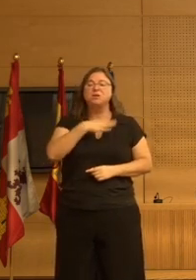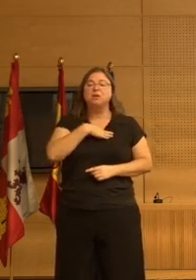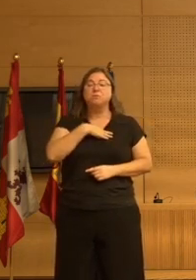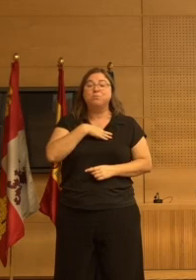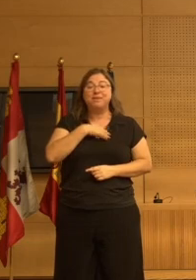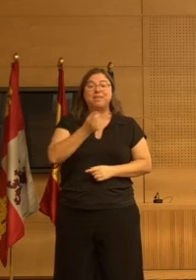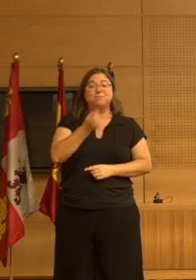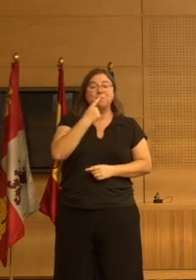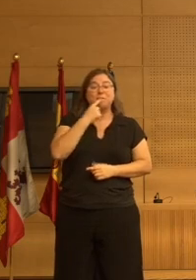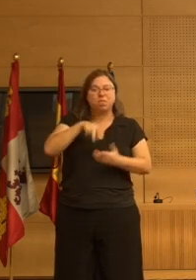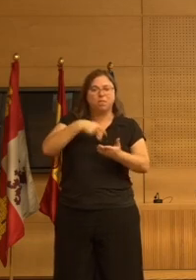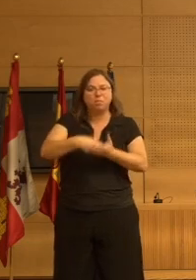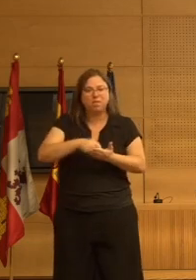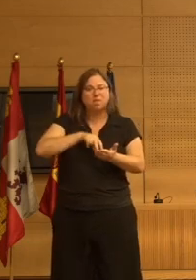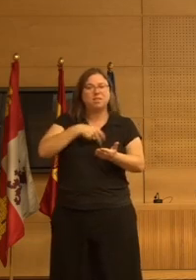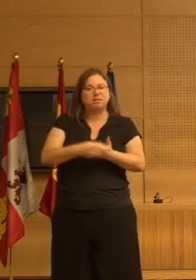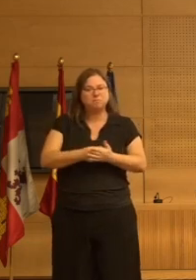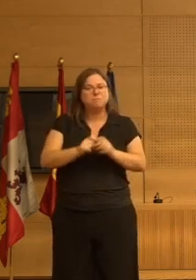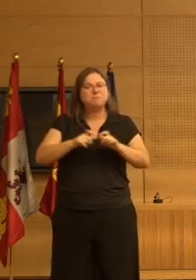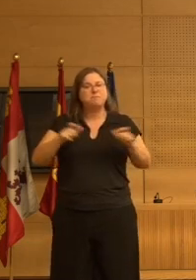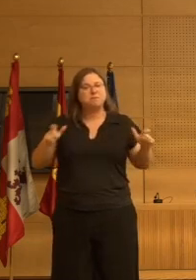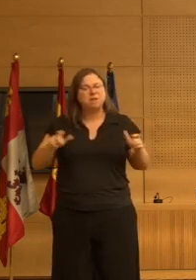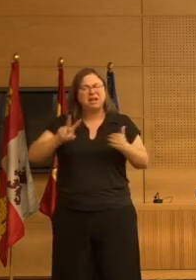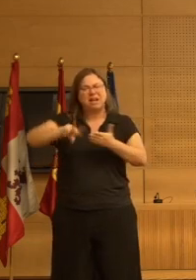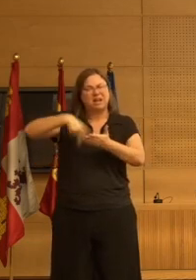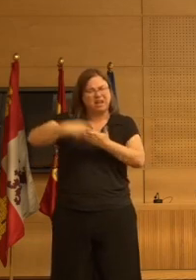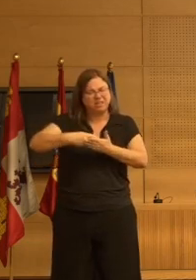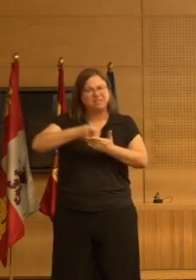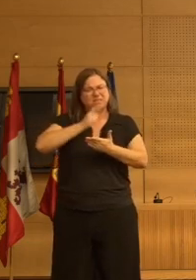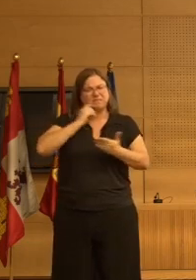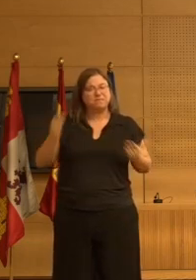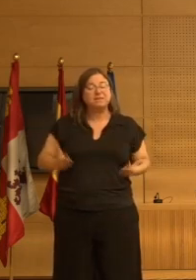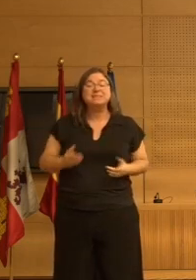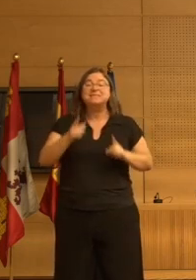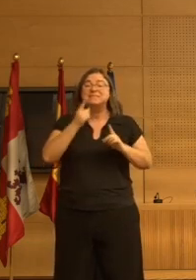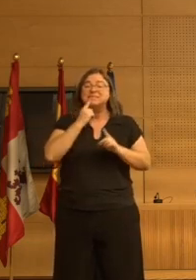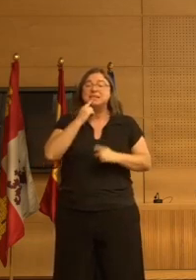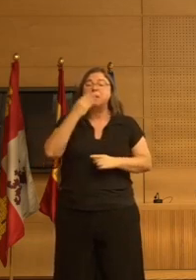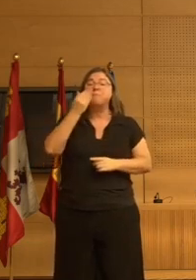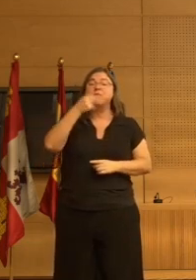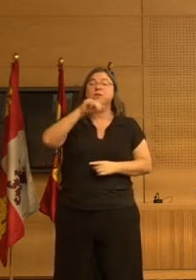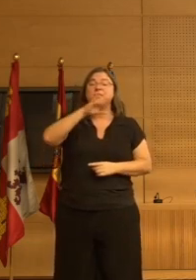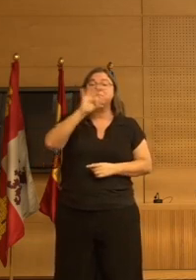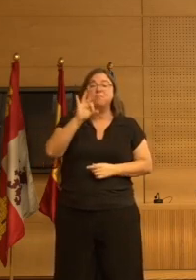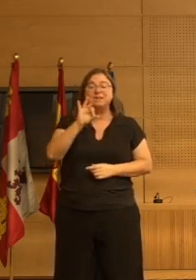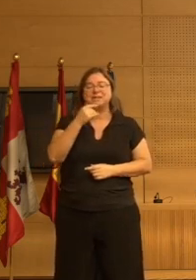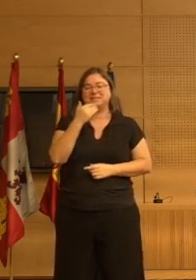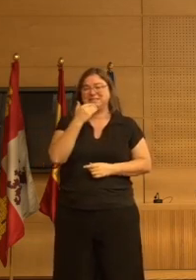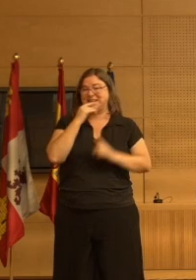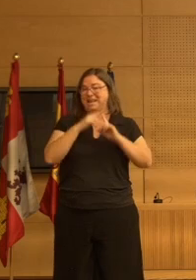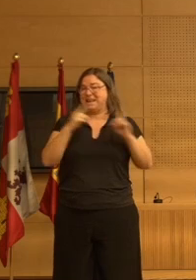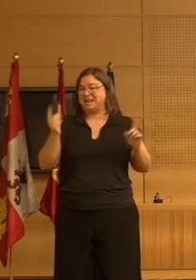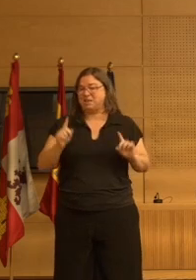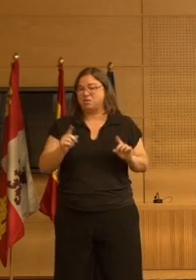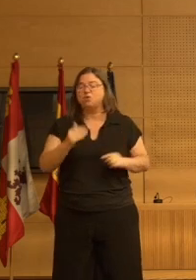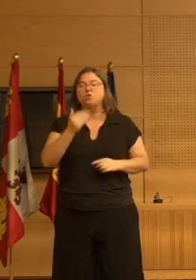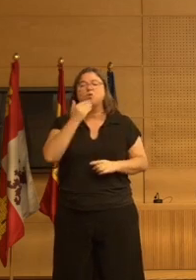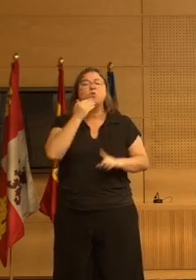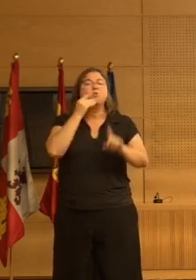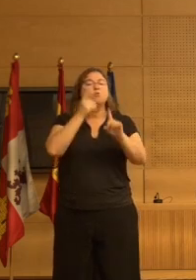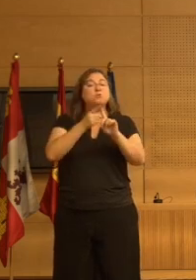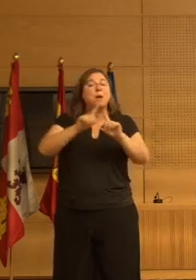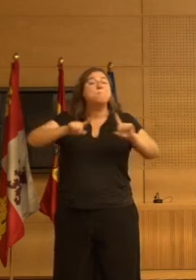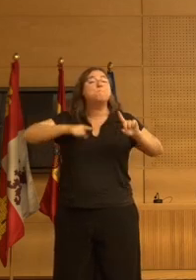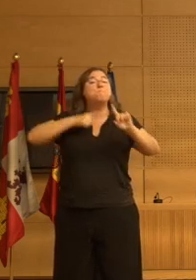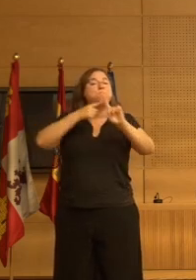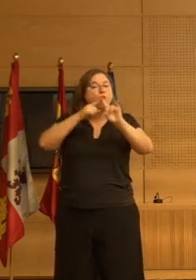caídas y de caídas complicadas. Sobre todo las benzodiazepinas de larga vida media multiplican por